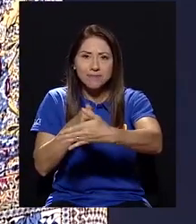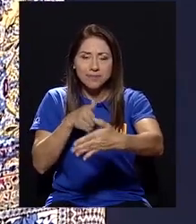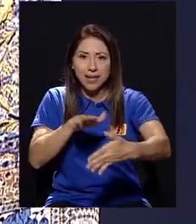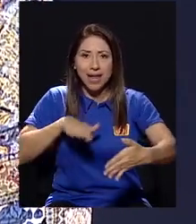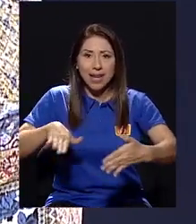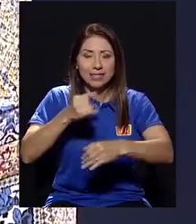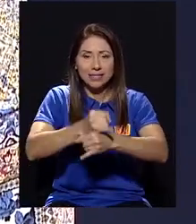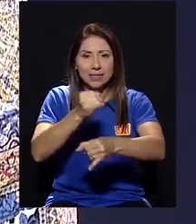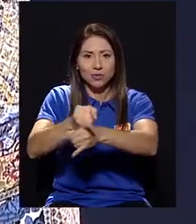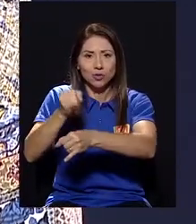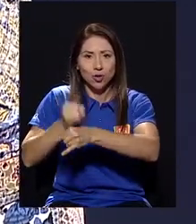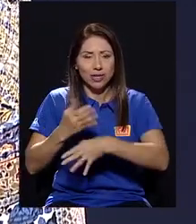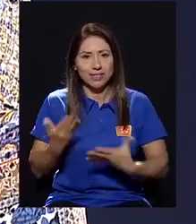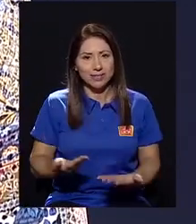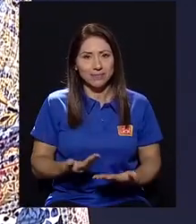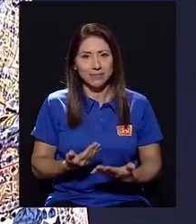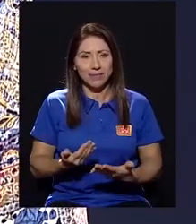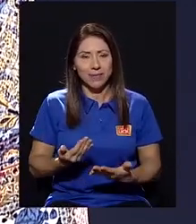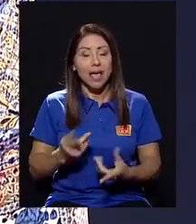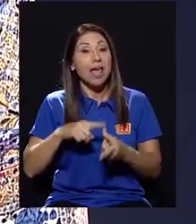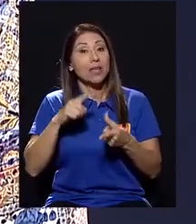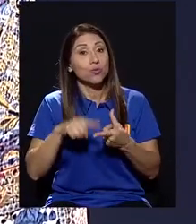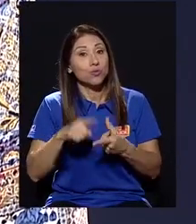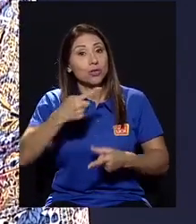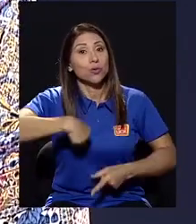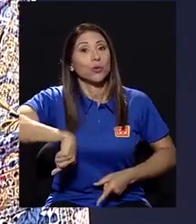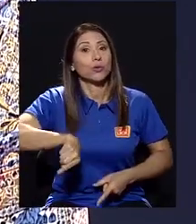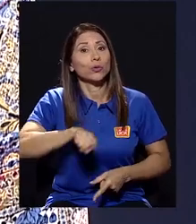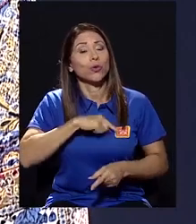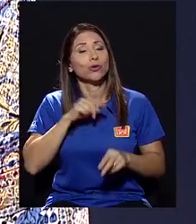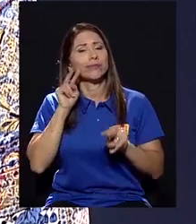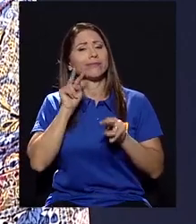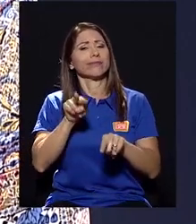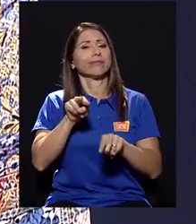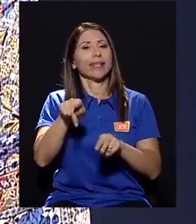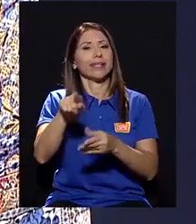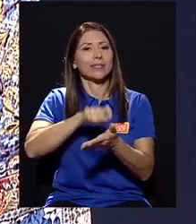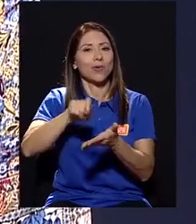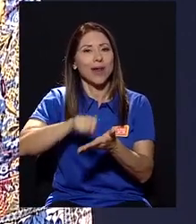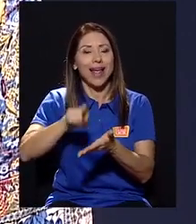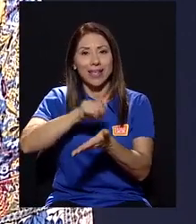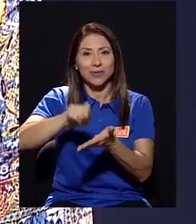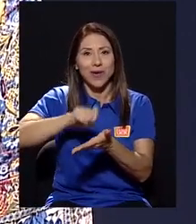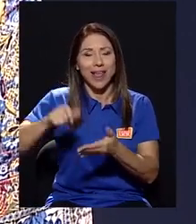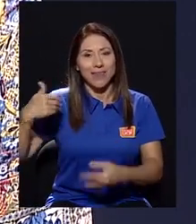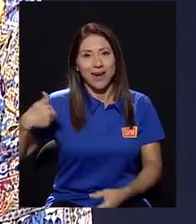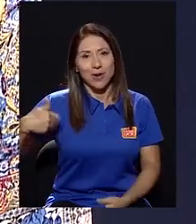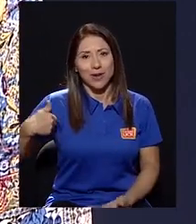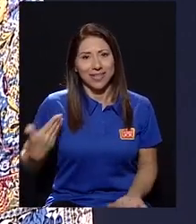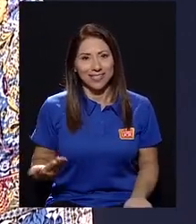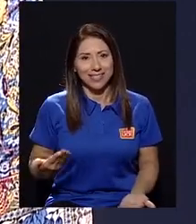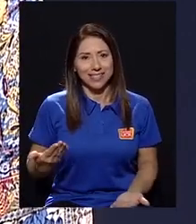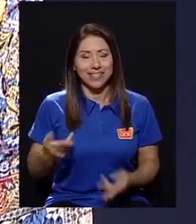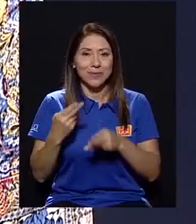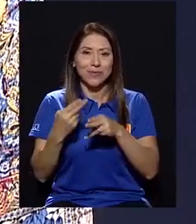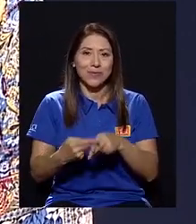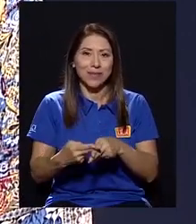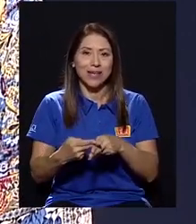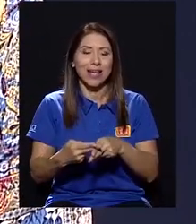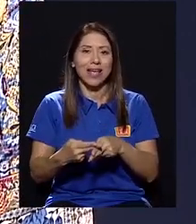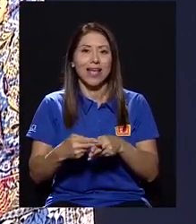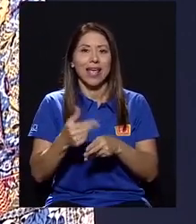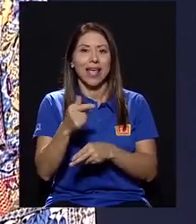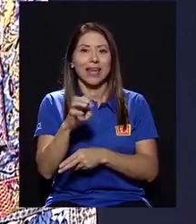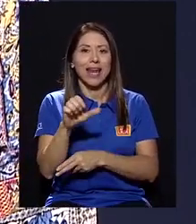instituciones. Entonces, en este sentido, nosotros pusimos los ojos en esta escuela, la escuela de varones, general